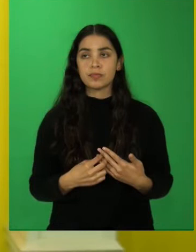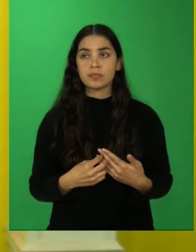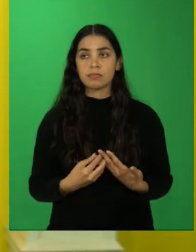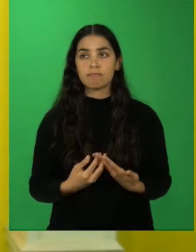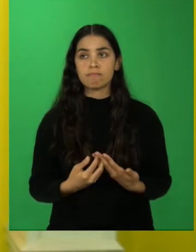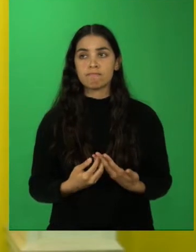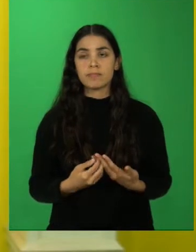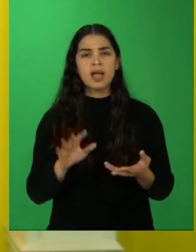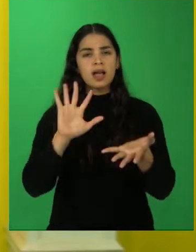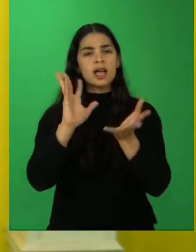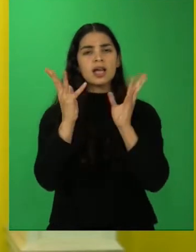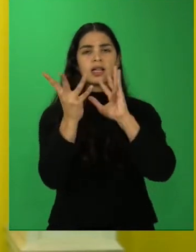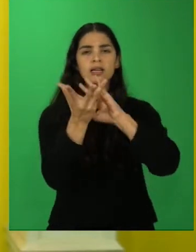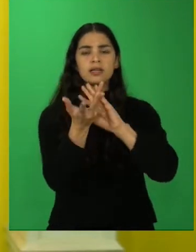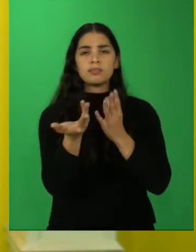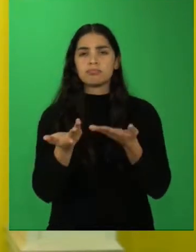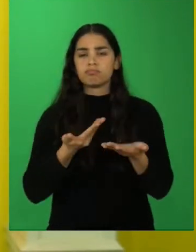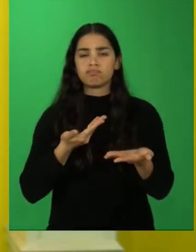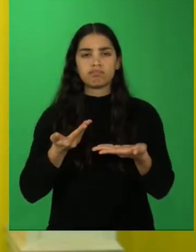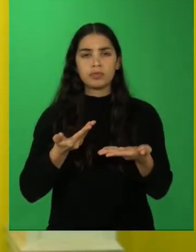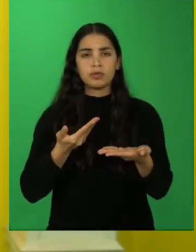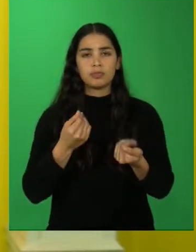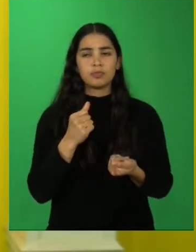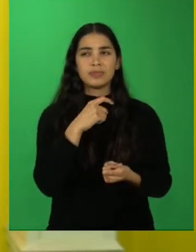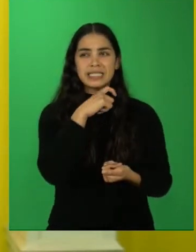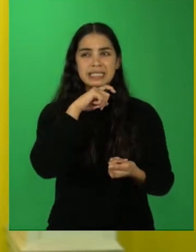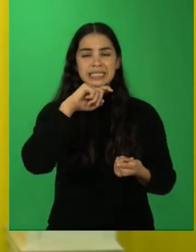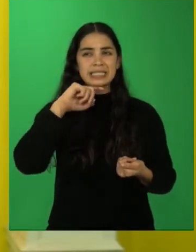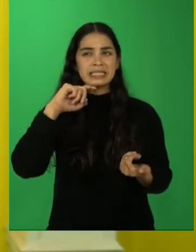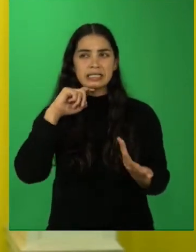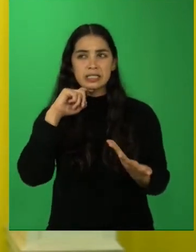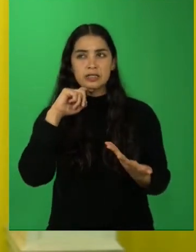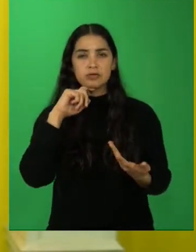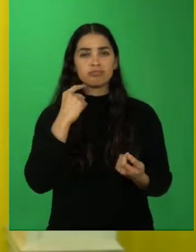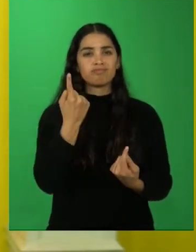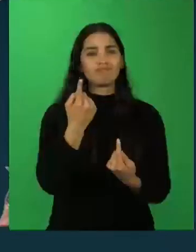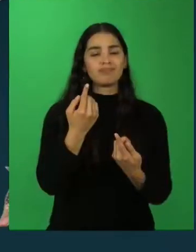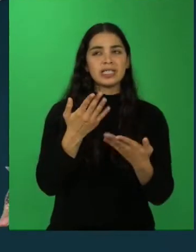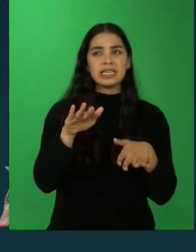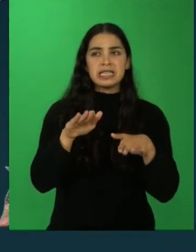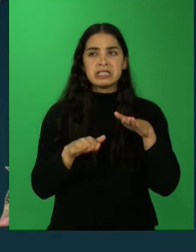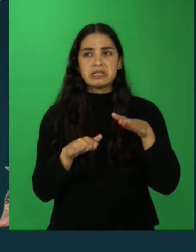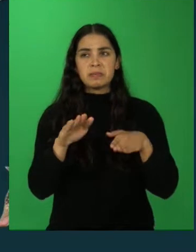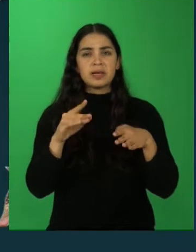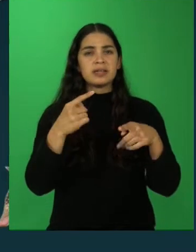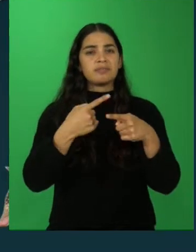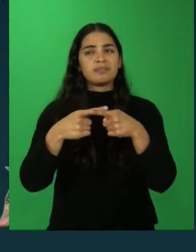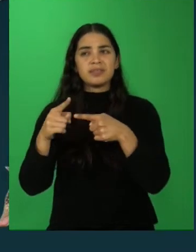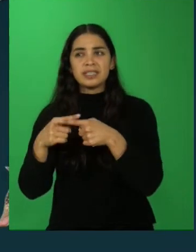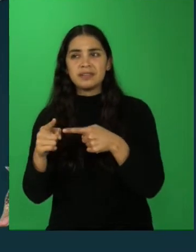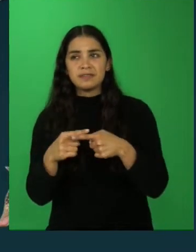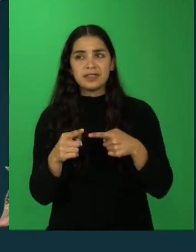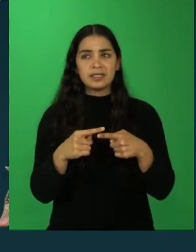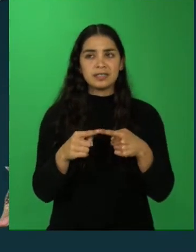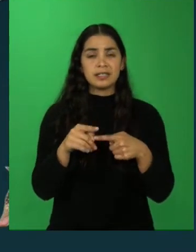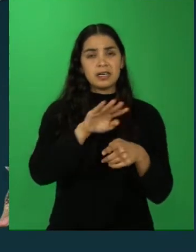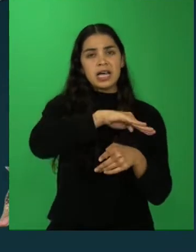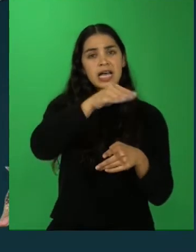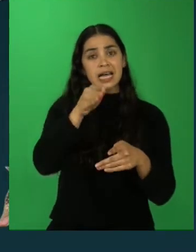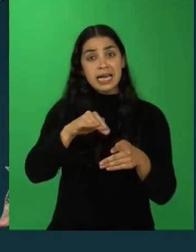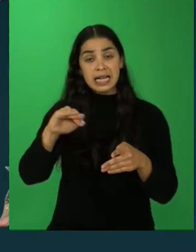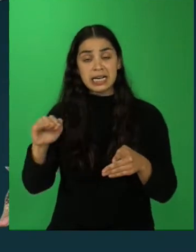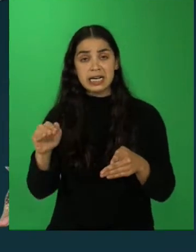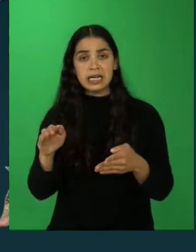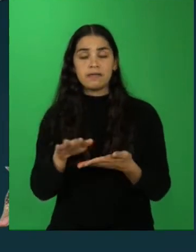Su clima, su clima es árido y varía según el relieve en el que se encuentra. Por ejemplo,